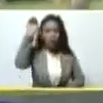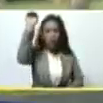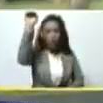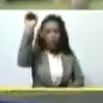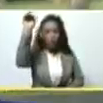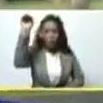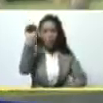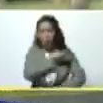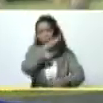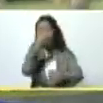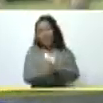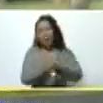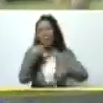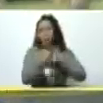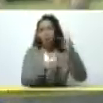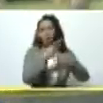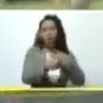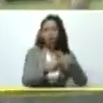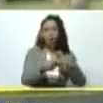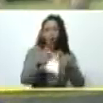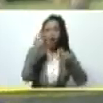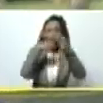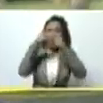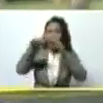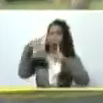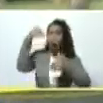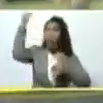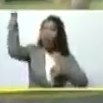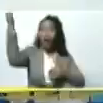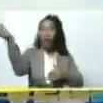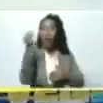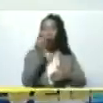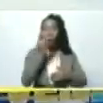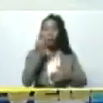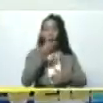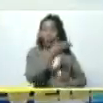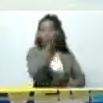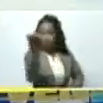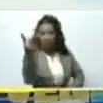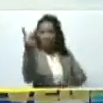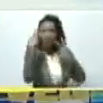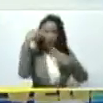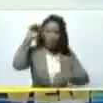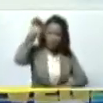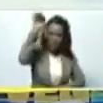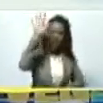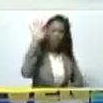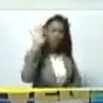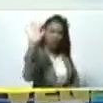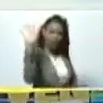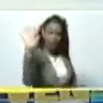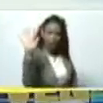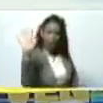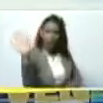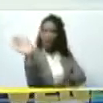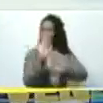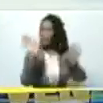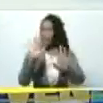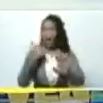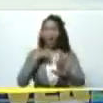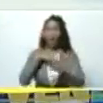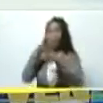potencia productora y exportadora de alimentos ustedes lo verán y ya no estaremos